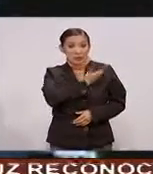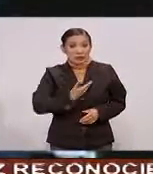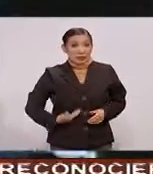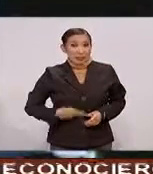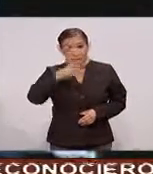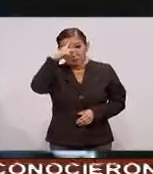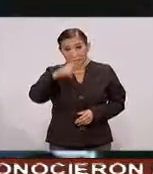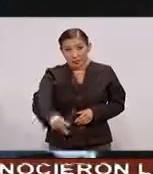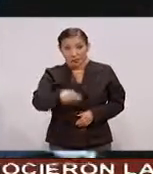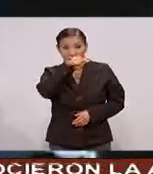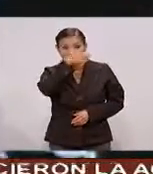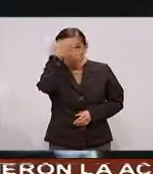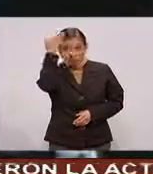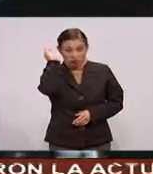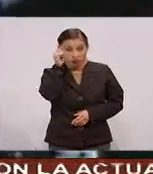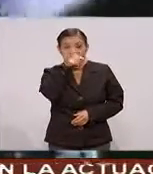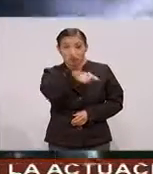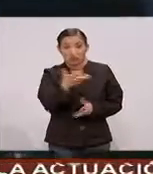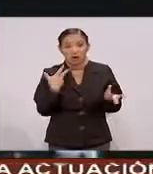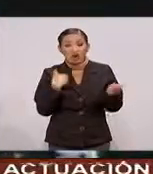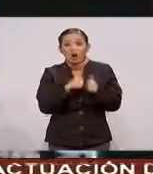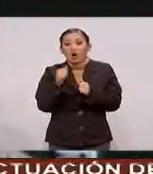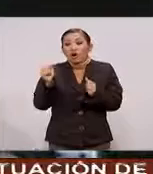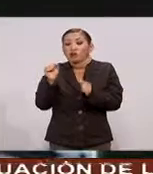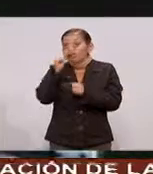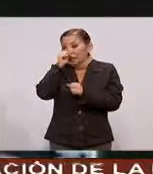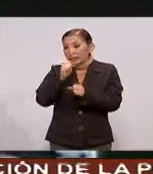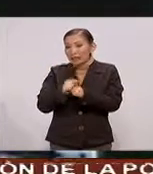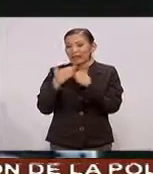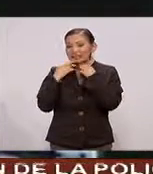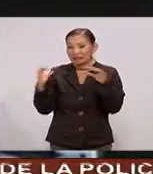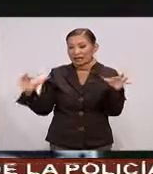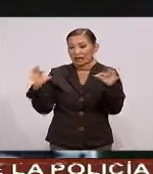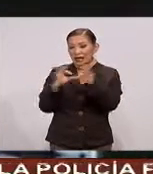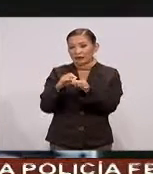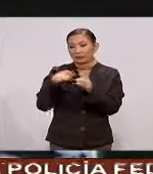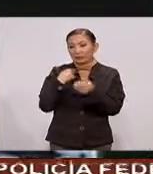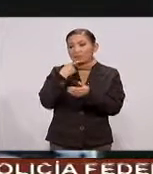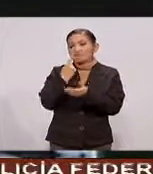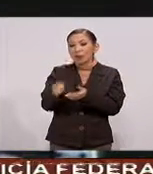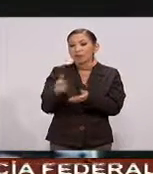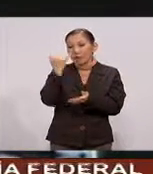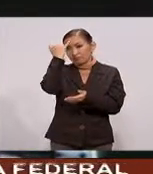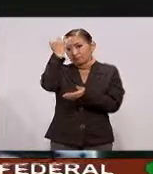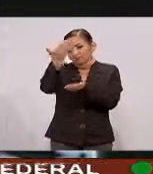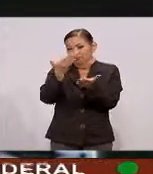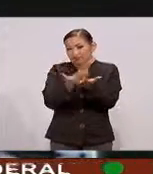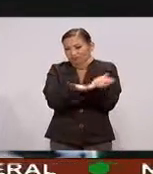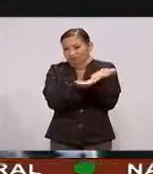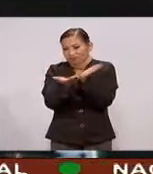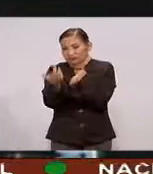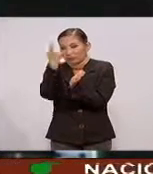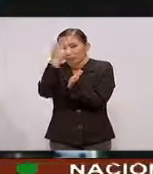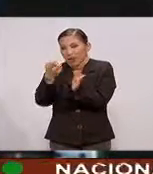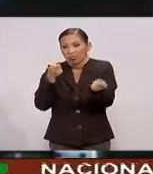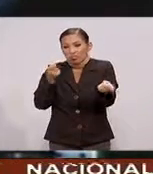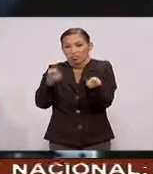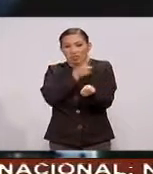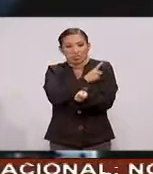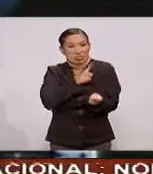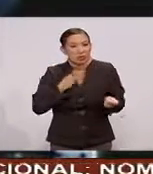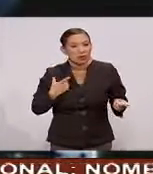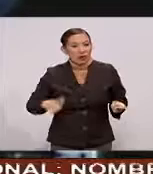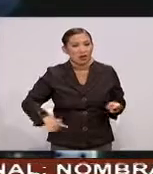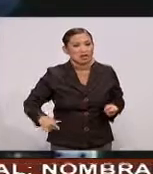De la república Enrique Peña Nieto A través de la Secretaría De Hacienda Haya enviado Una iniciativa Para normar La deuda